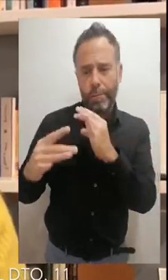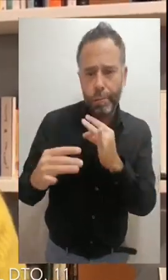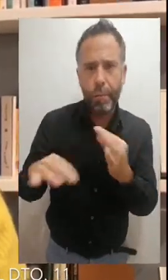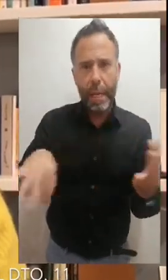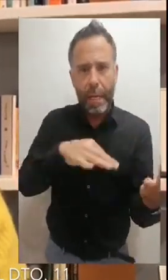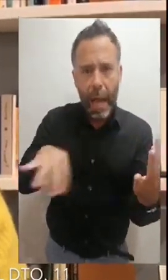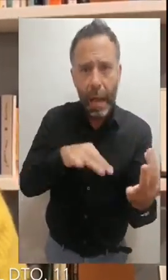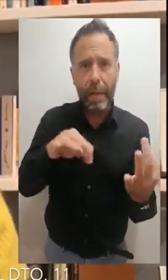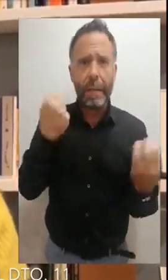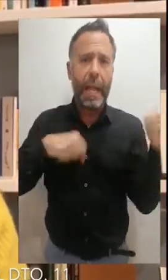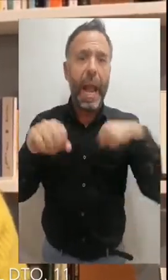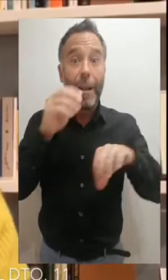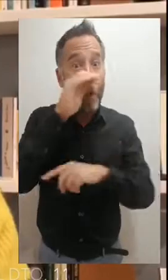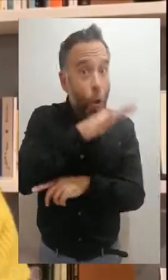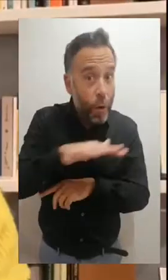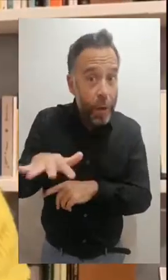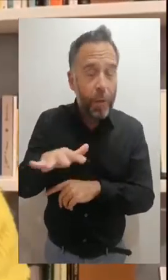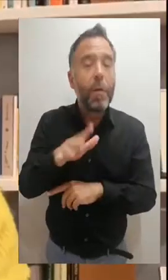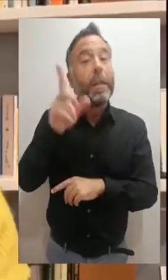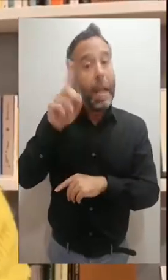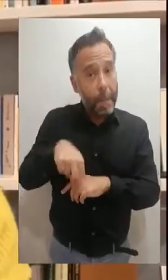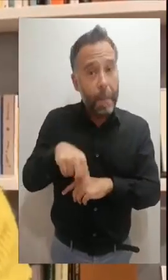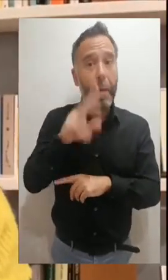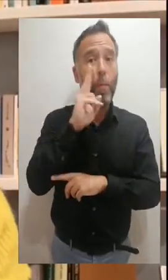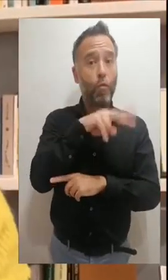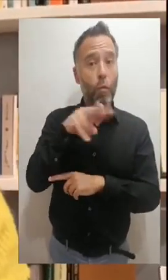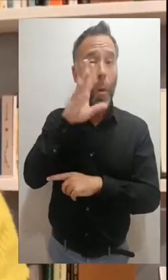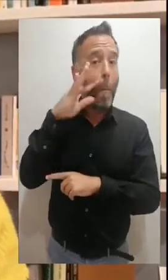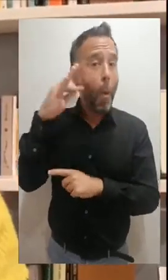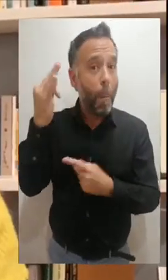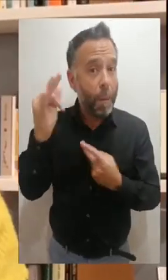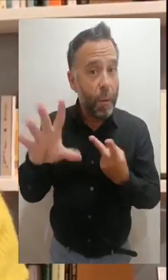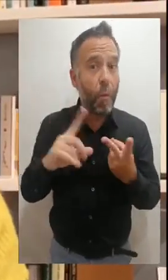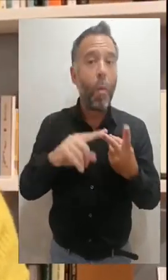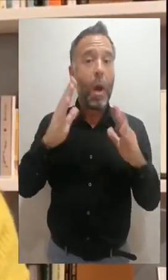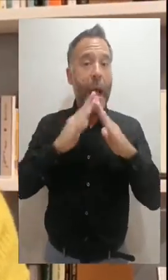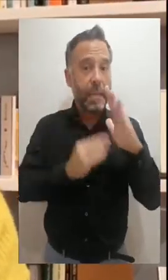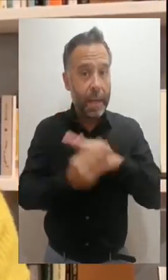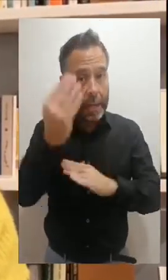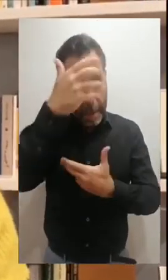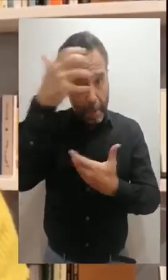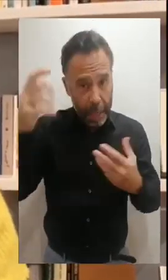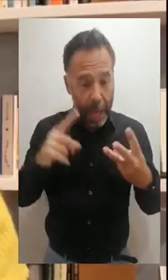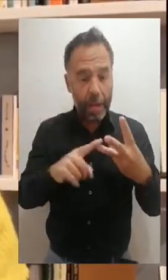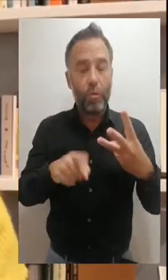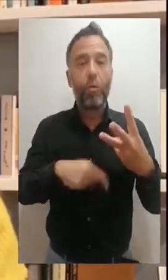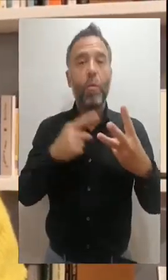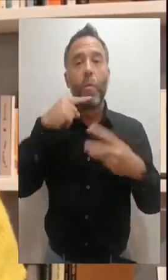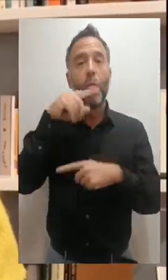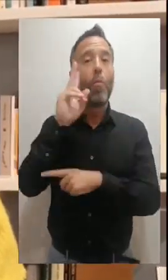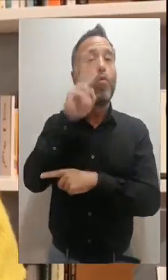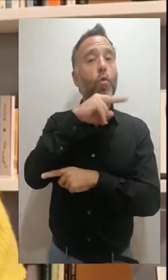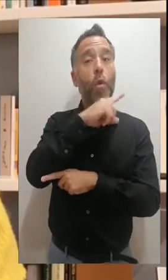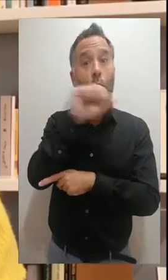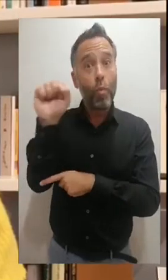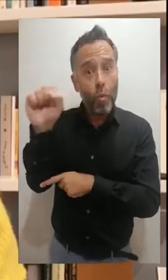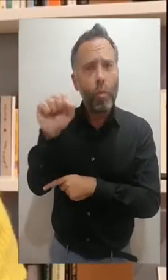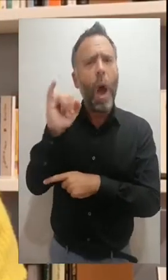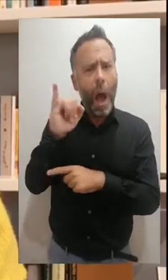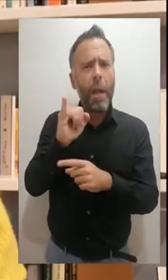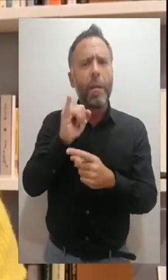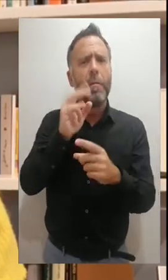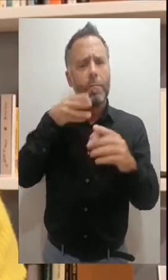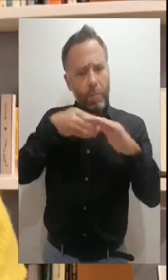jazz, obras infantiles y nuestros museos, tanto el Pompidou como la Casa Natal como el Museo Ruso, están difundiendo